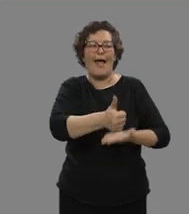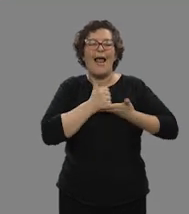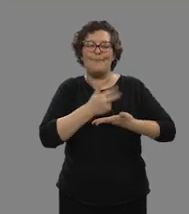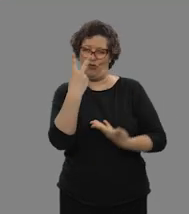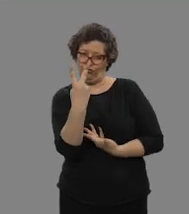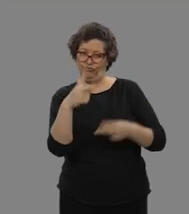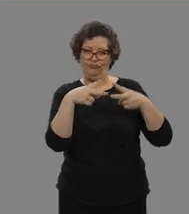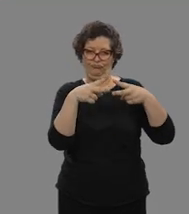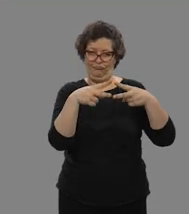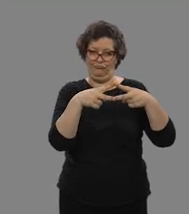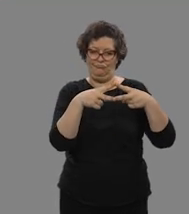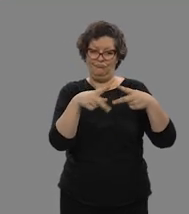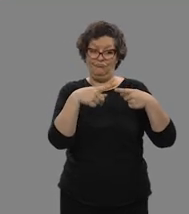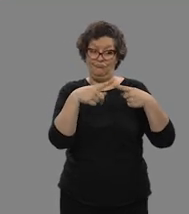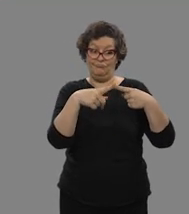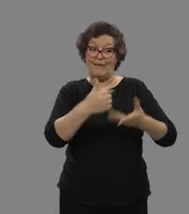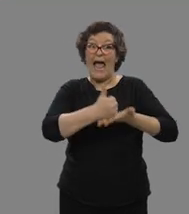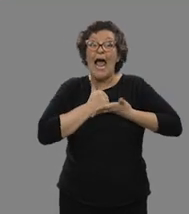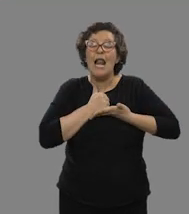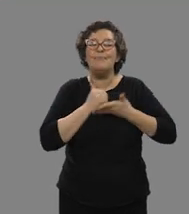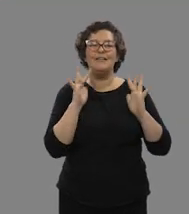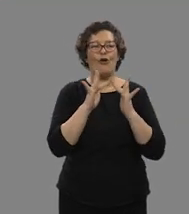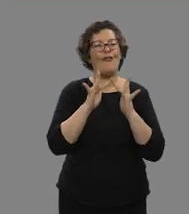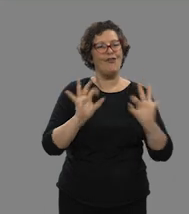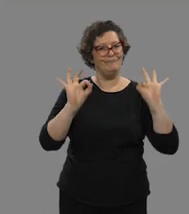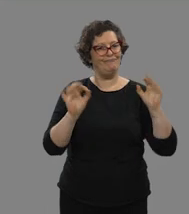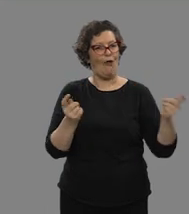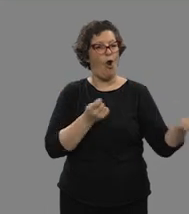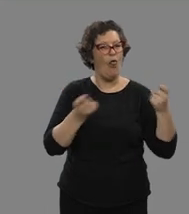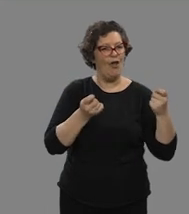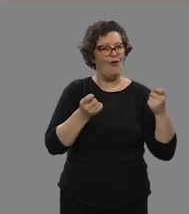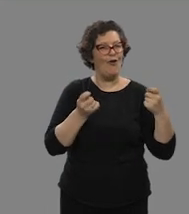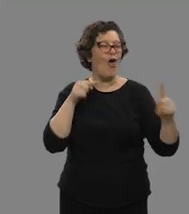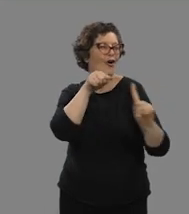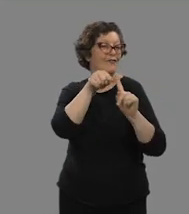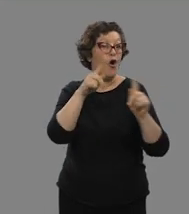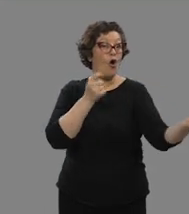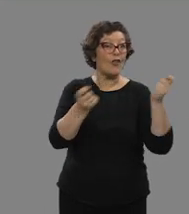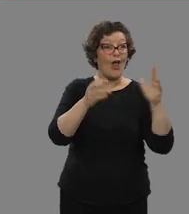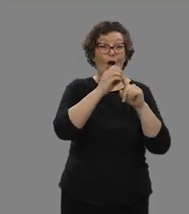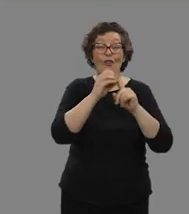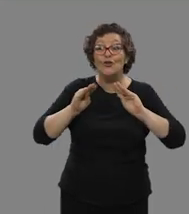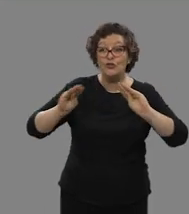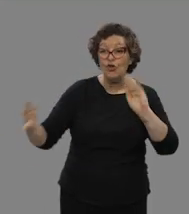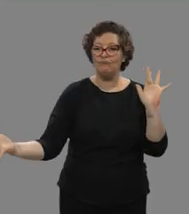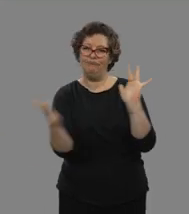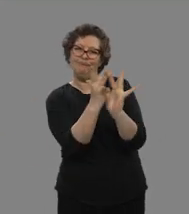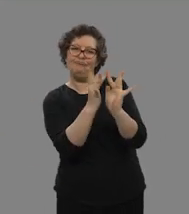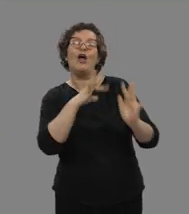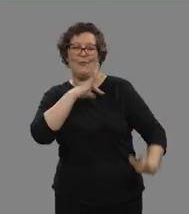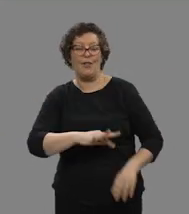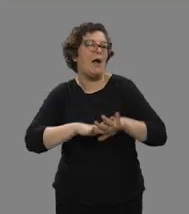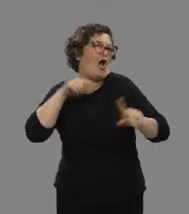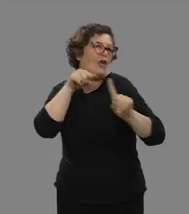como medio de comunicación e información. GEL contacta con tu coordinador, donde te puedes poner en contacto con el coordinador o coordinadora de la